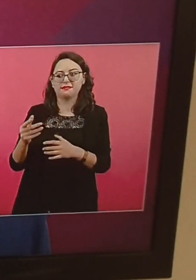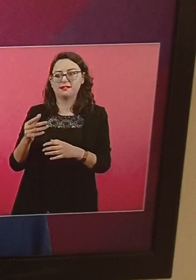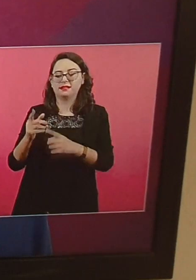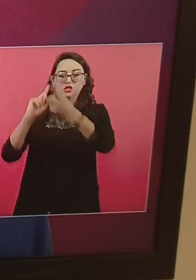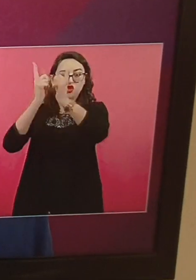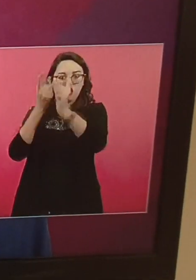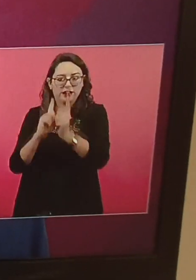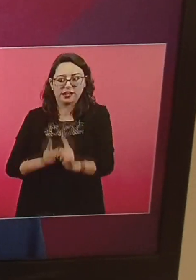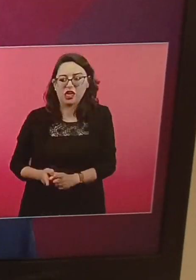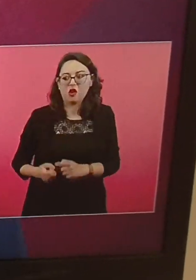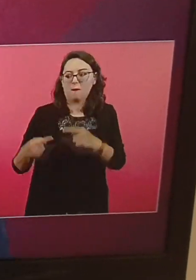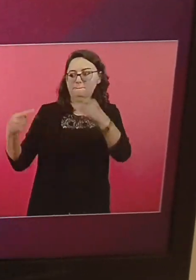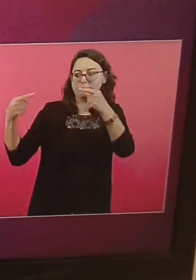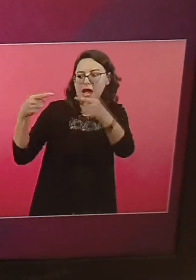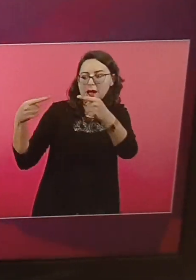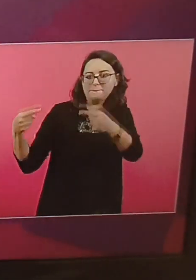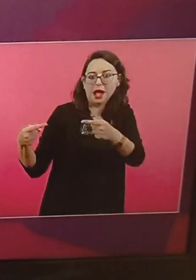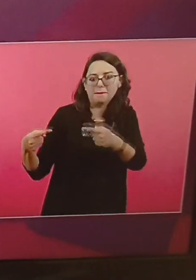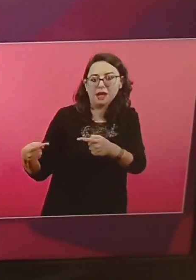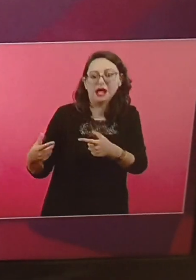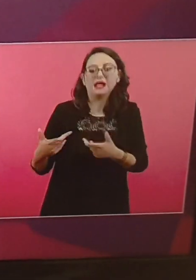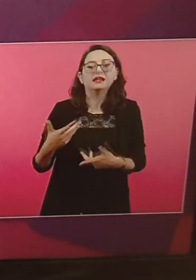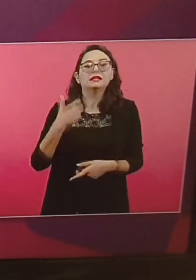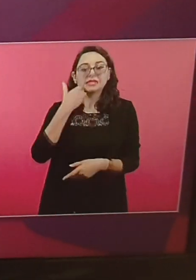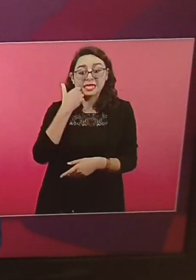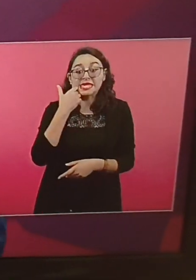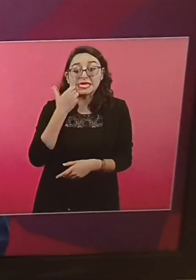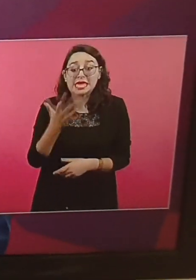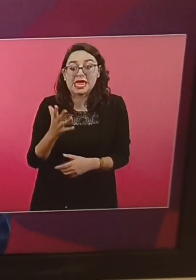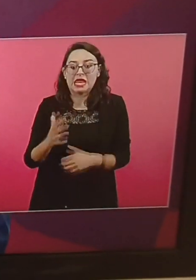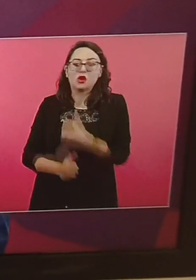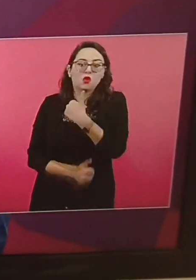Y... Quieren estar...